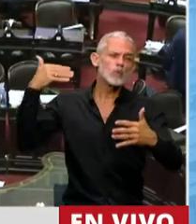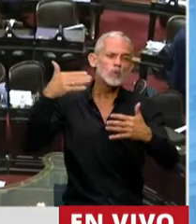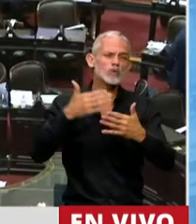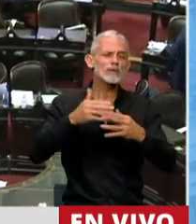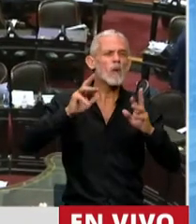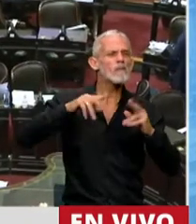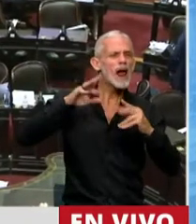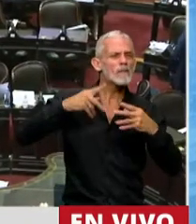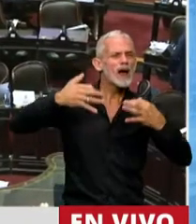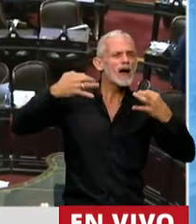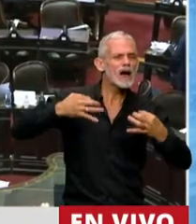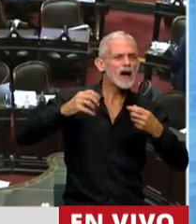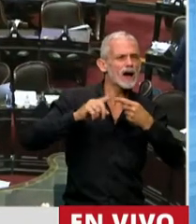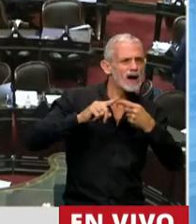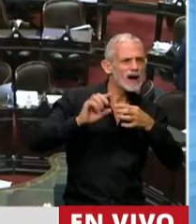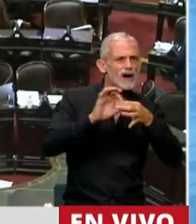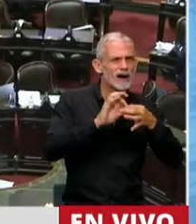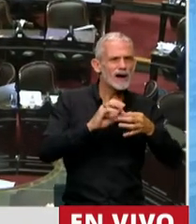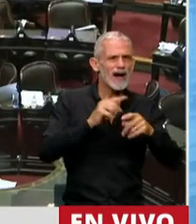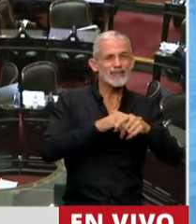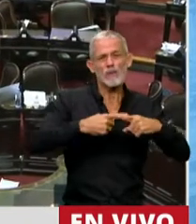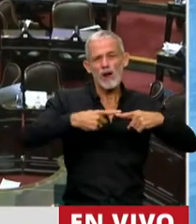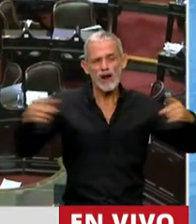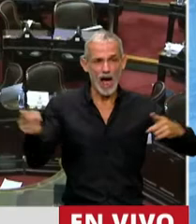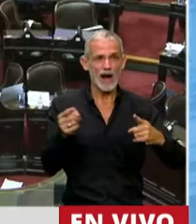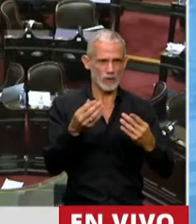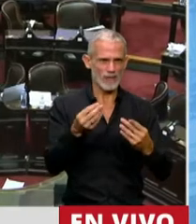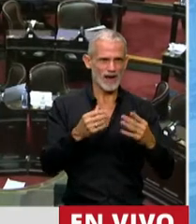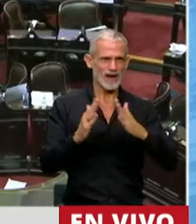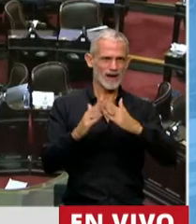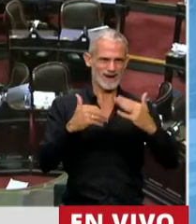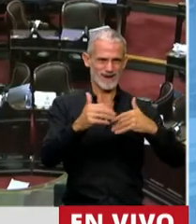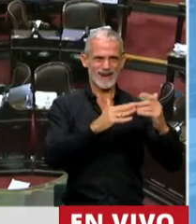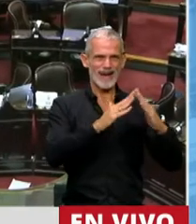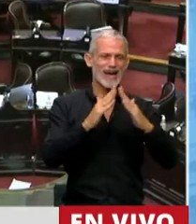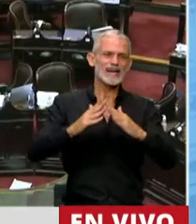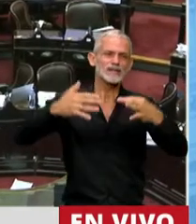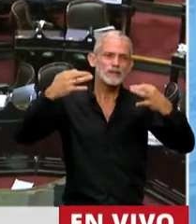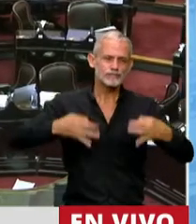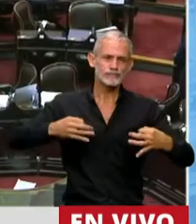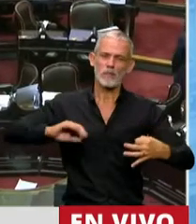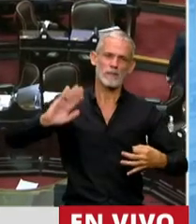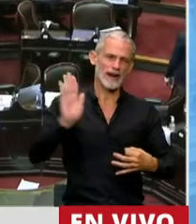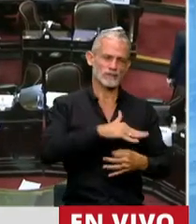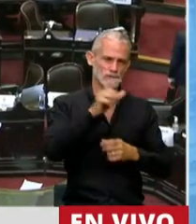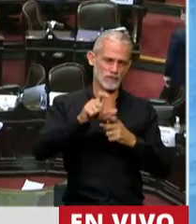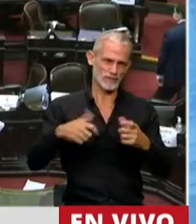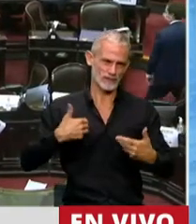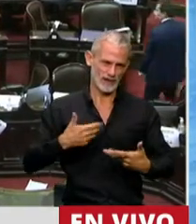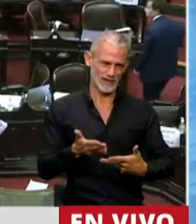política seria, coordinada, a largo plazo, donde realmente se busque tomar